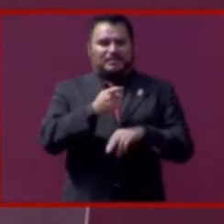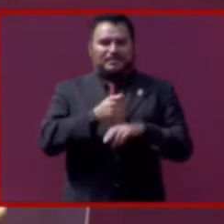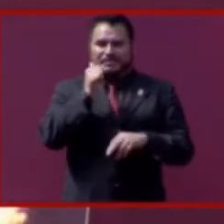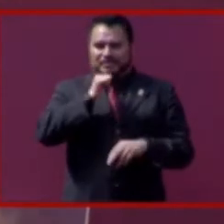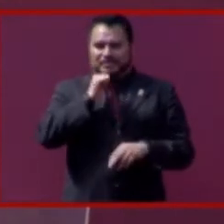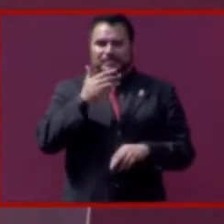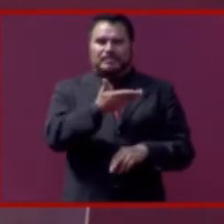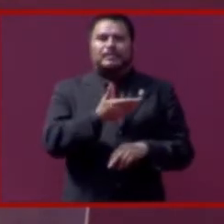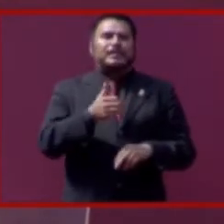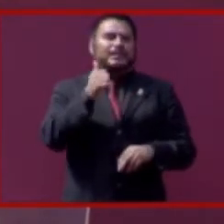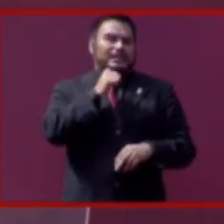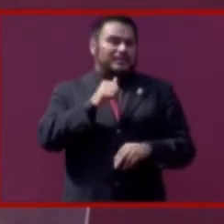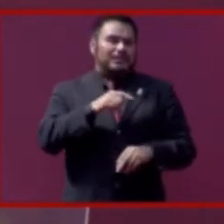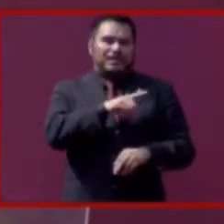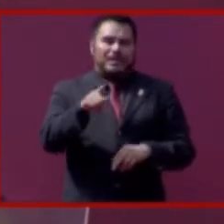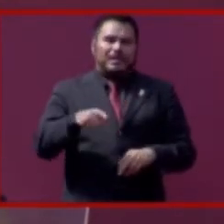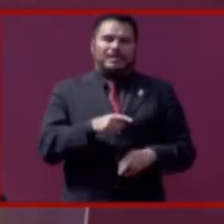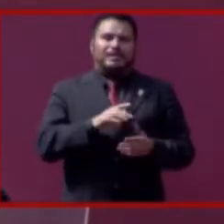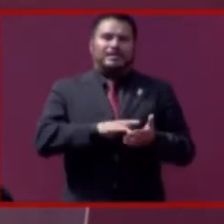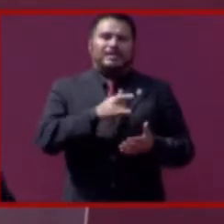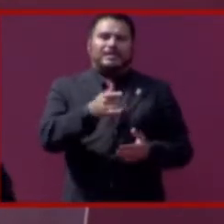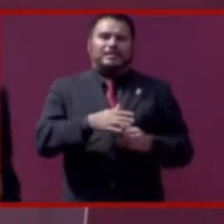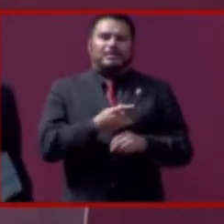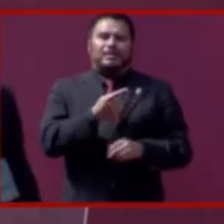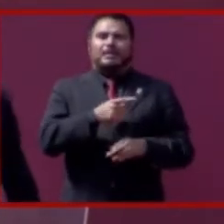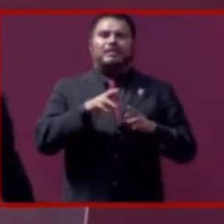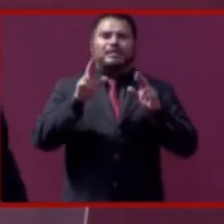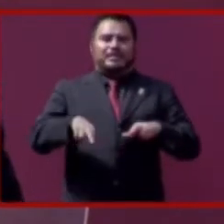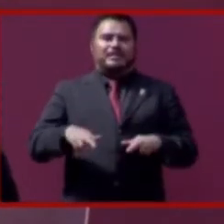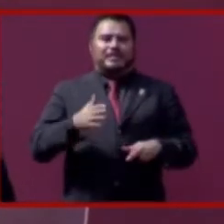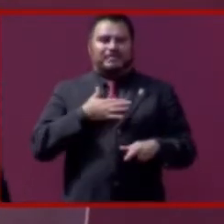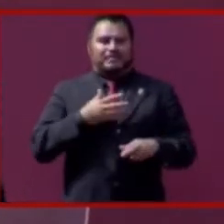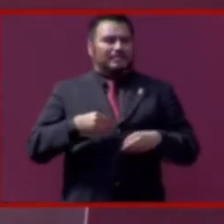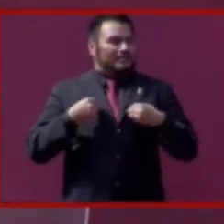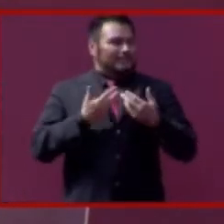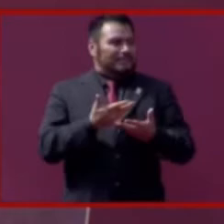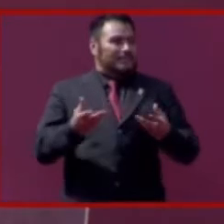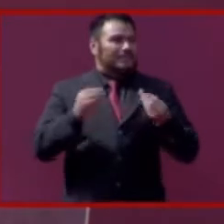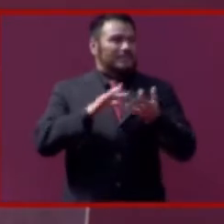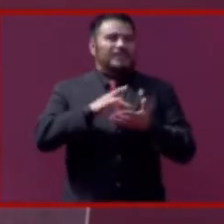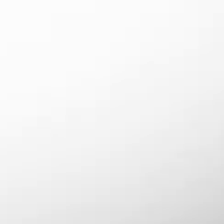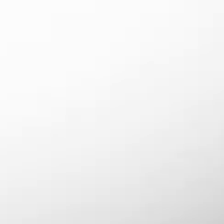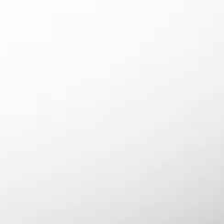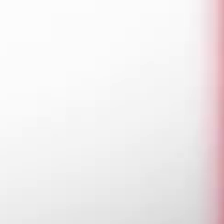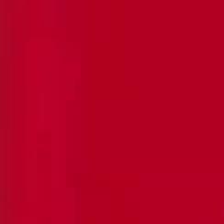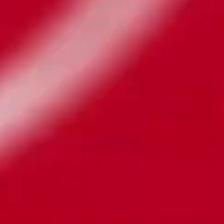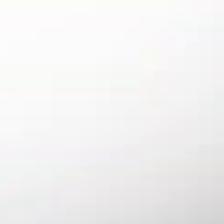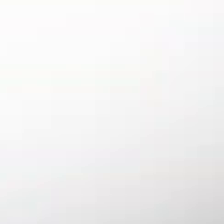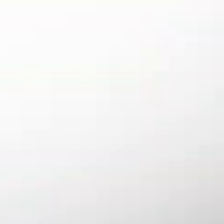quien no está aquí físicamente, pero representa todo lo que soy. Muchas gracias a todos.